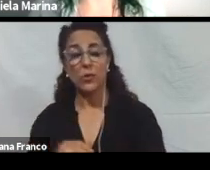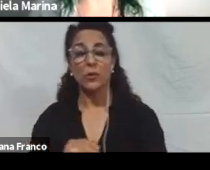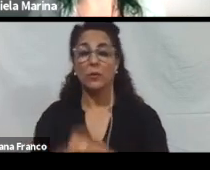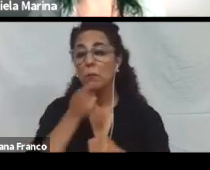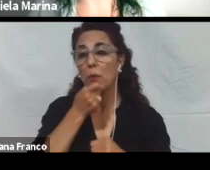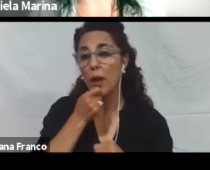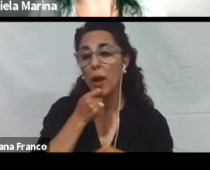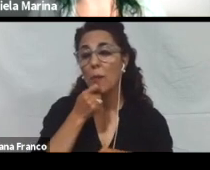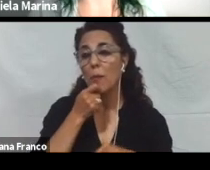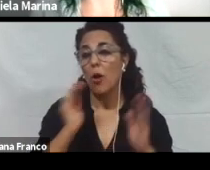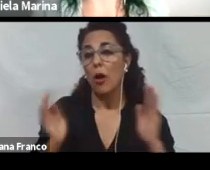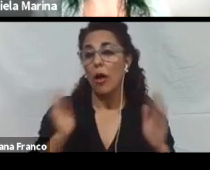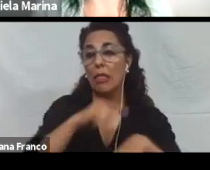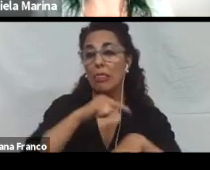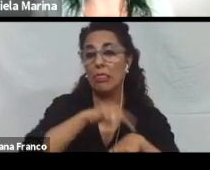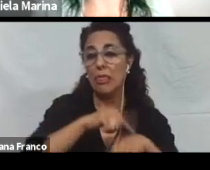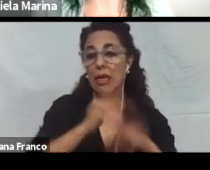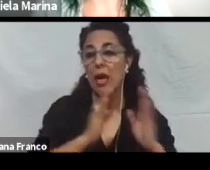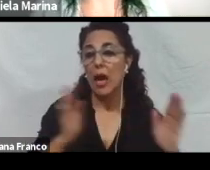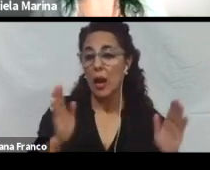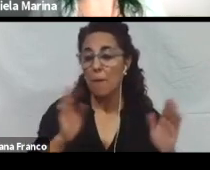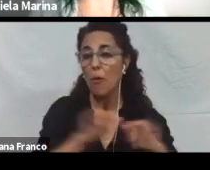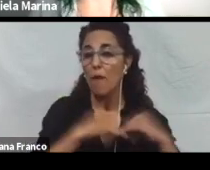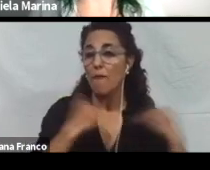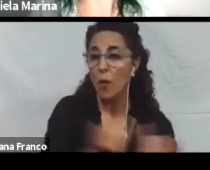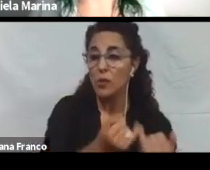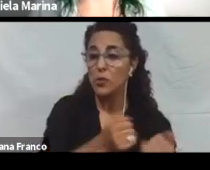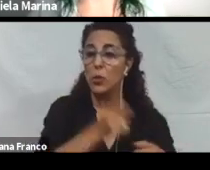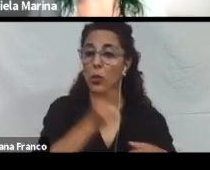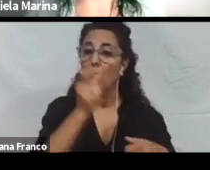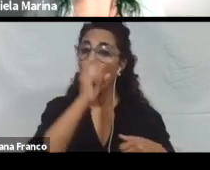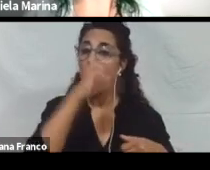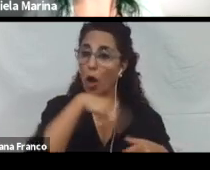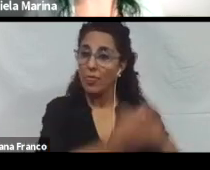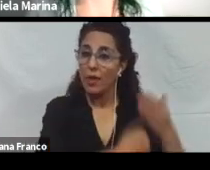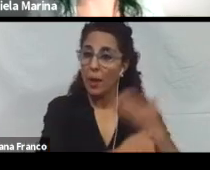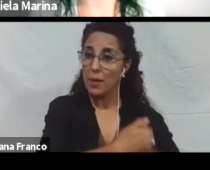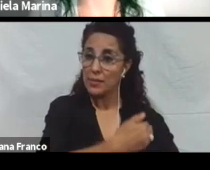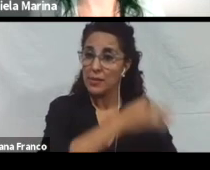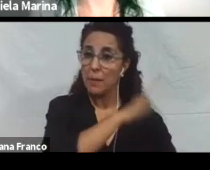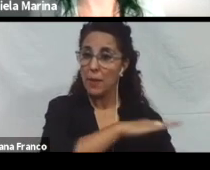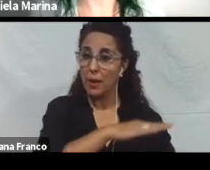lleva a una persona con discapacidad de hacer una evaluación que a alguien que no tenga esa discapacidad.